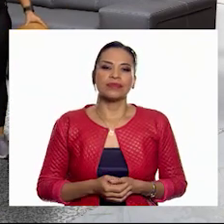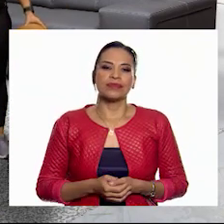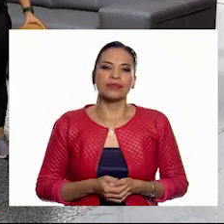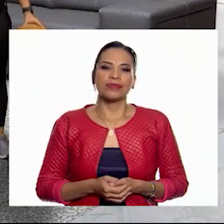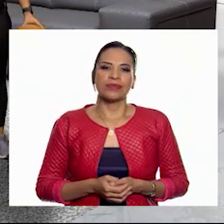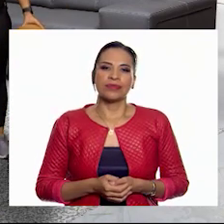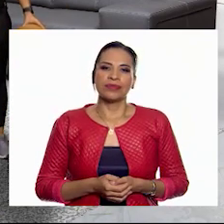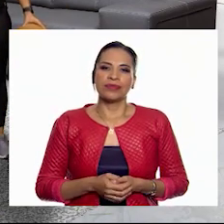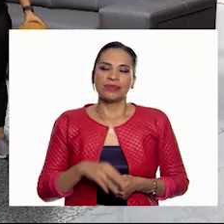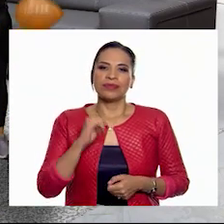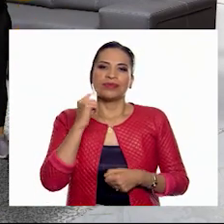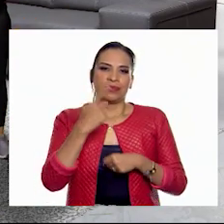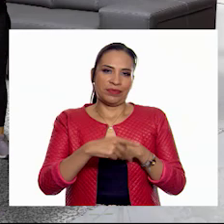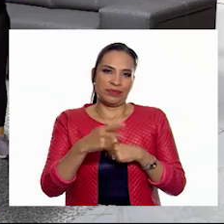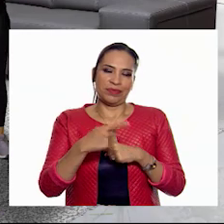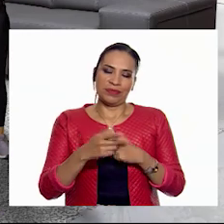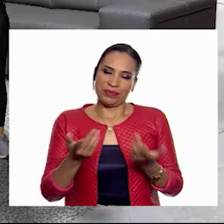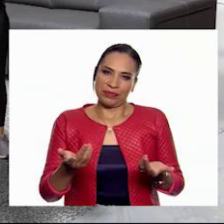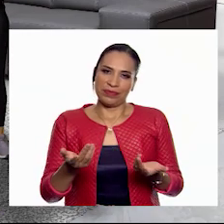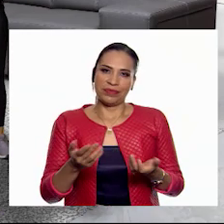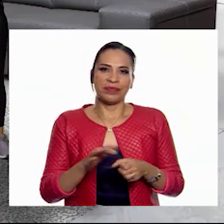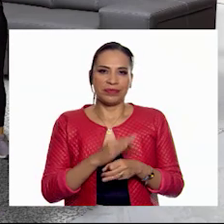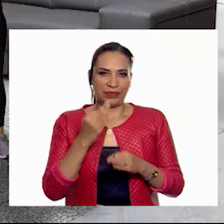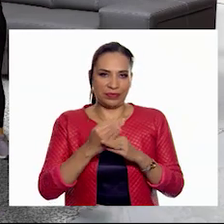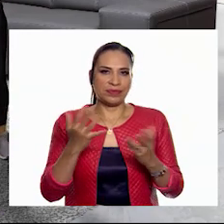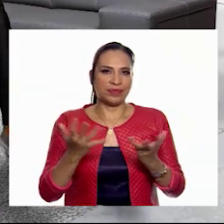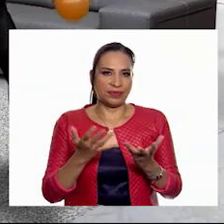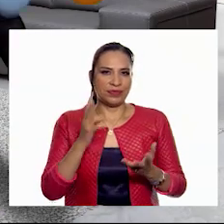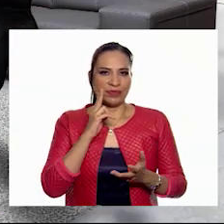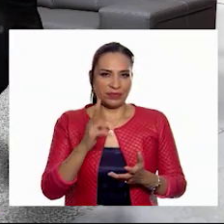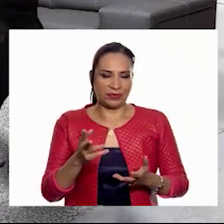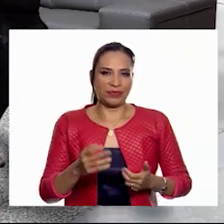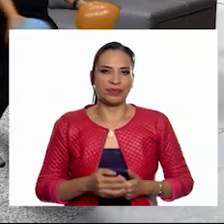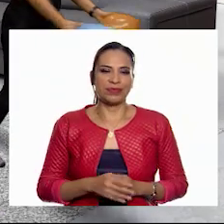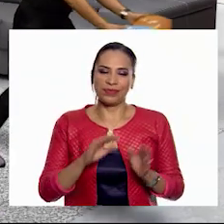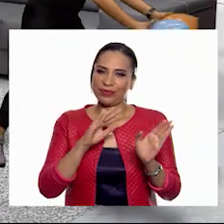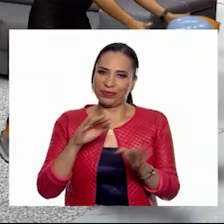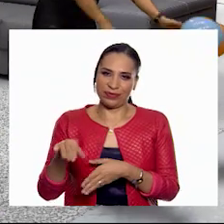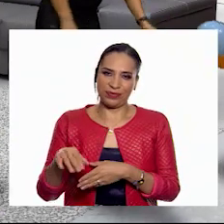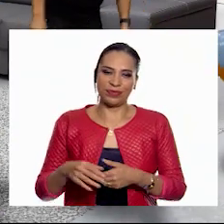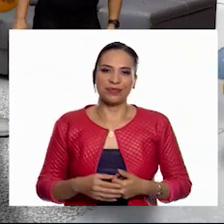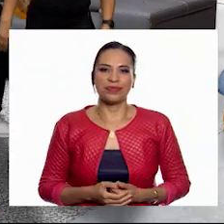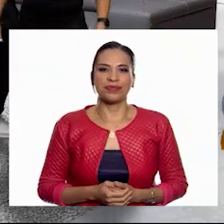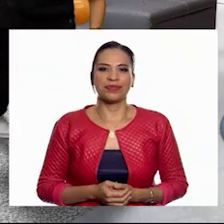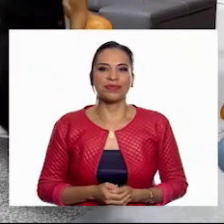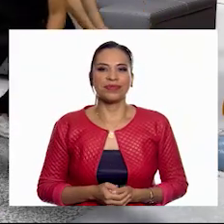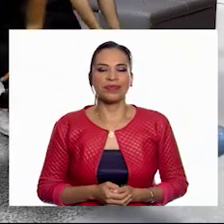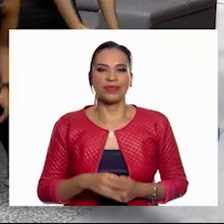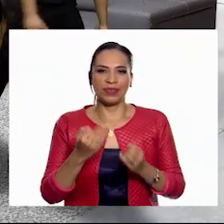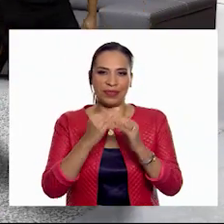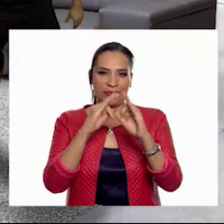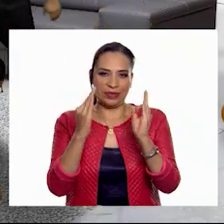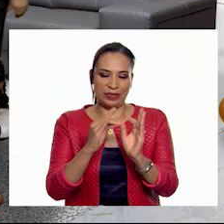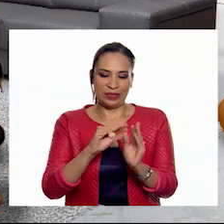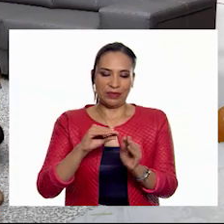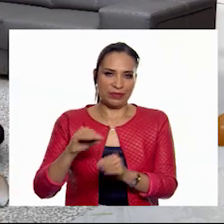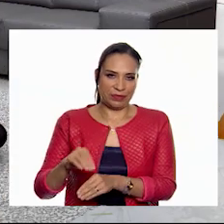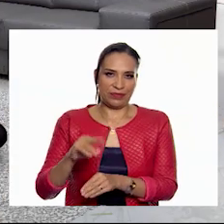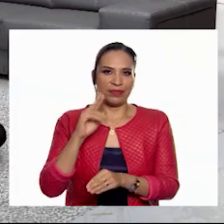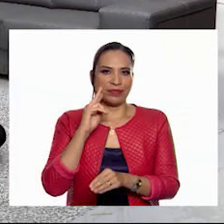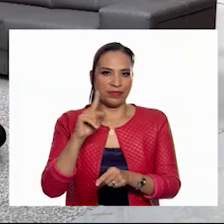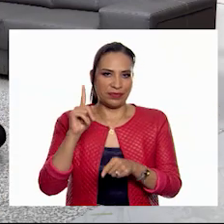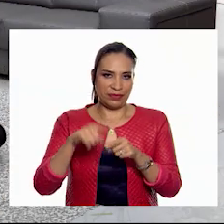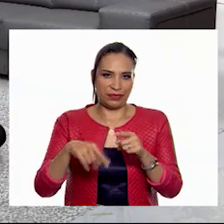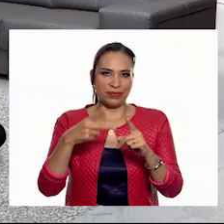que nos puedan poner en riesgo. Sí, entonces vamos a hacerlo. ¿Listo? Hay que dejar ahora esto. Y los triangulitos también, ¿no? Sí, hay que quitar los